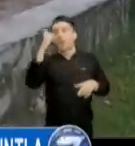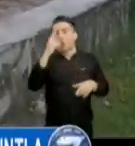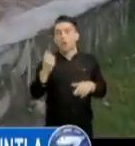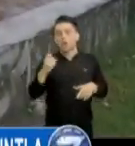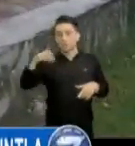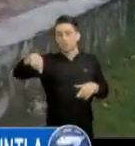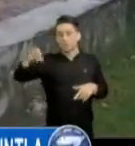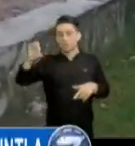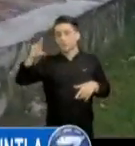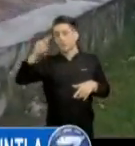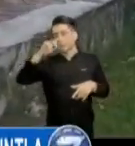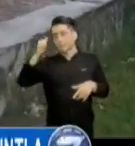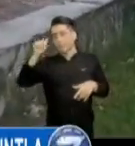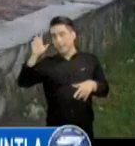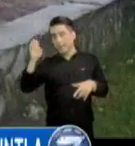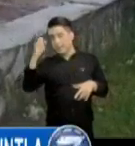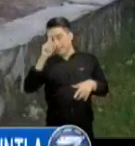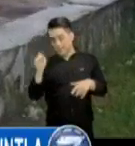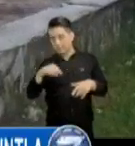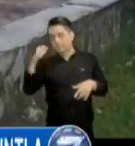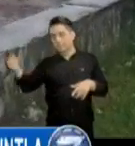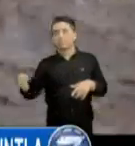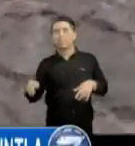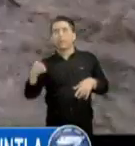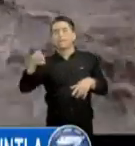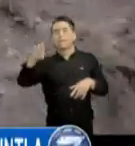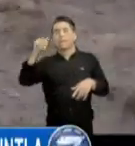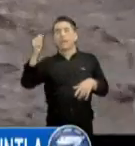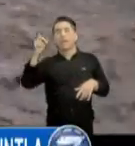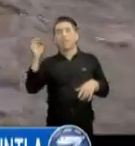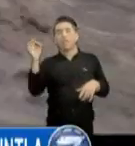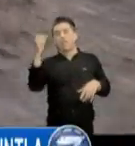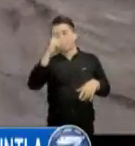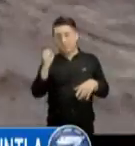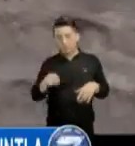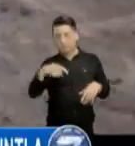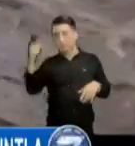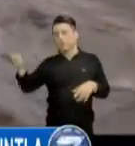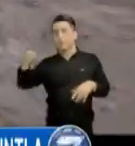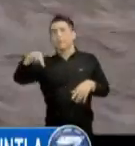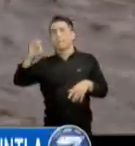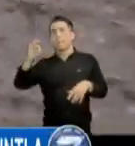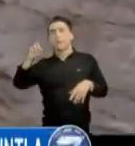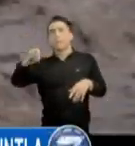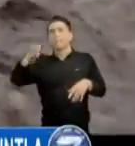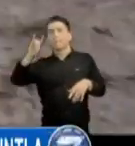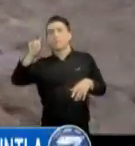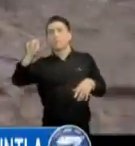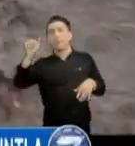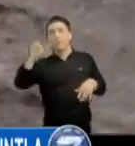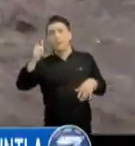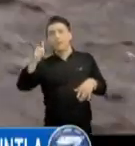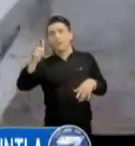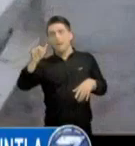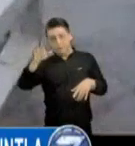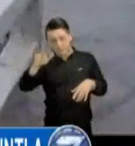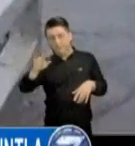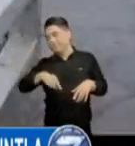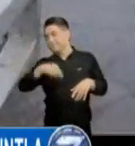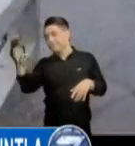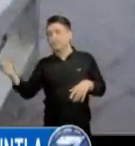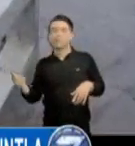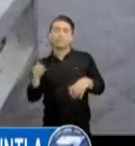Prados del Río, colonia Aguas Vivas, colonia Popular. También se pueden contabilizar algunos municipios